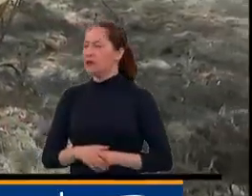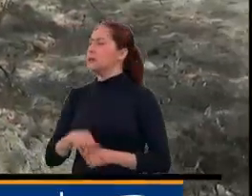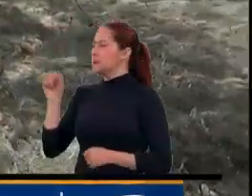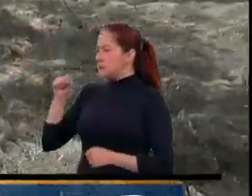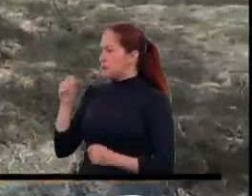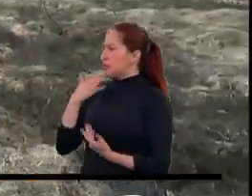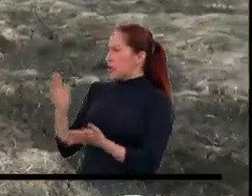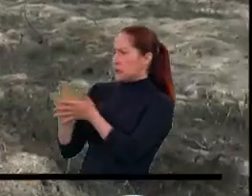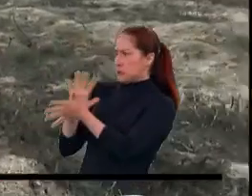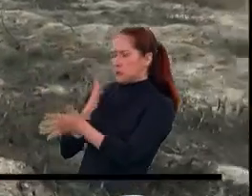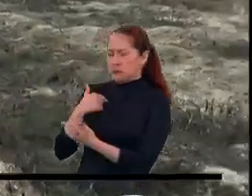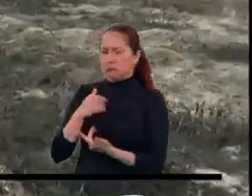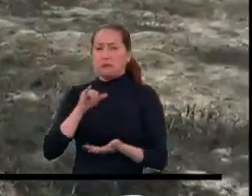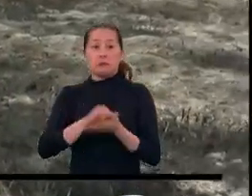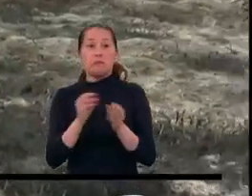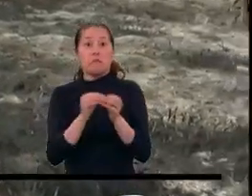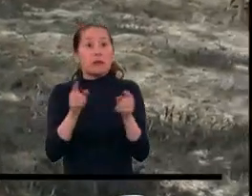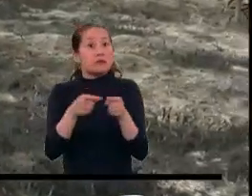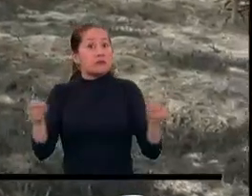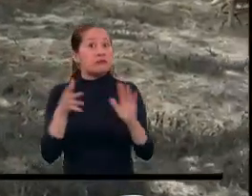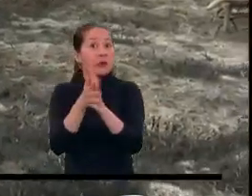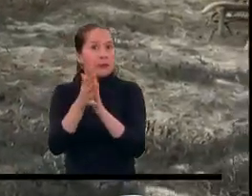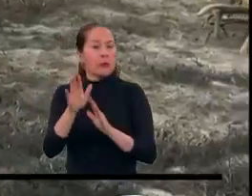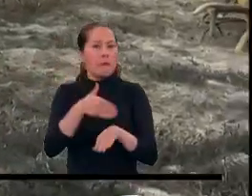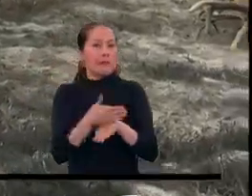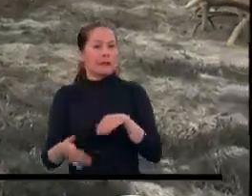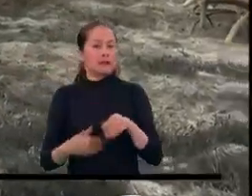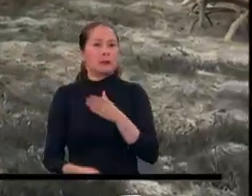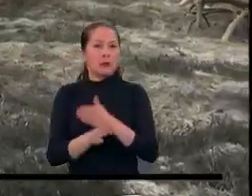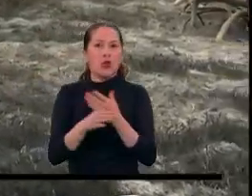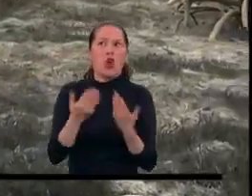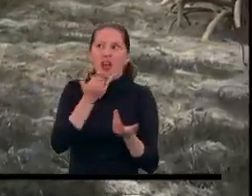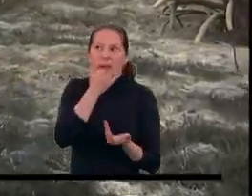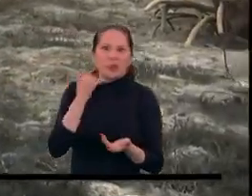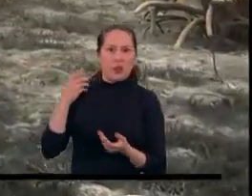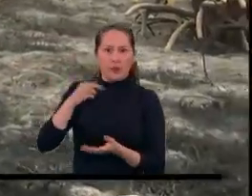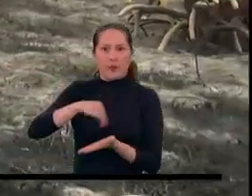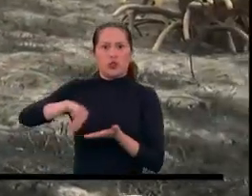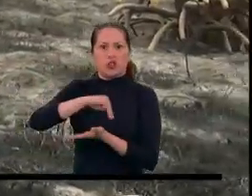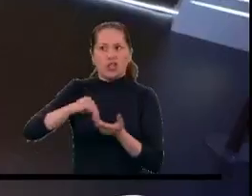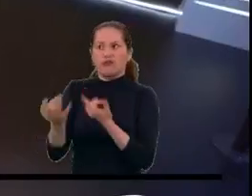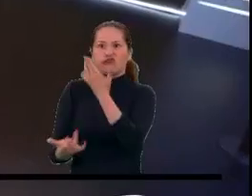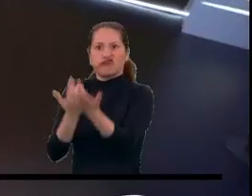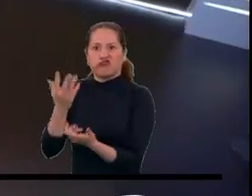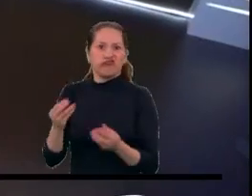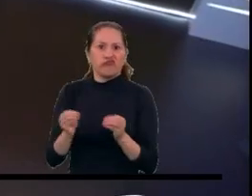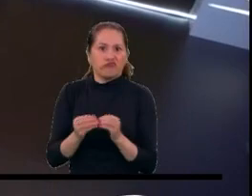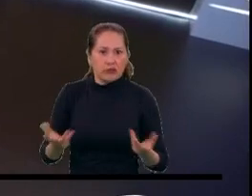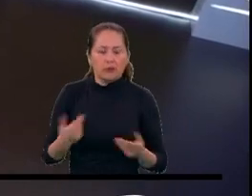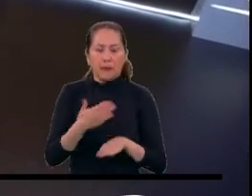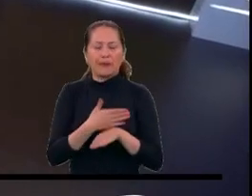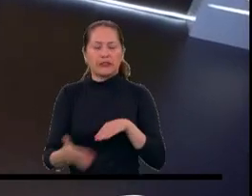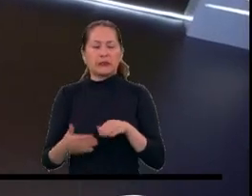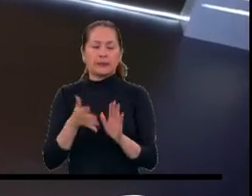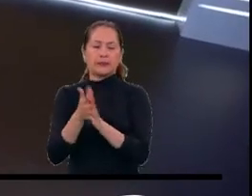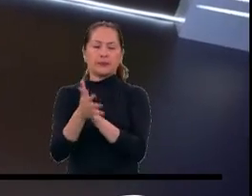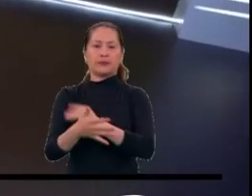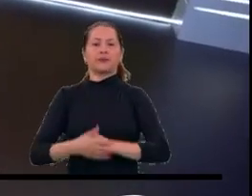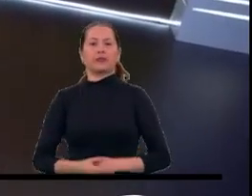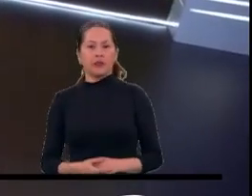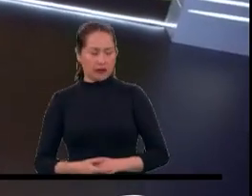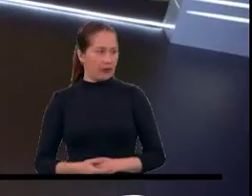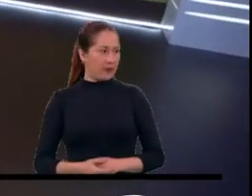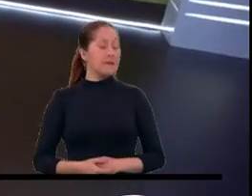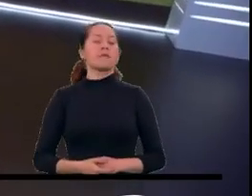forestal que se presenta a las afueras del municipio de Mosquera. Jessica, pues justamente este incendio tiene